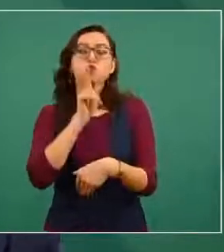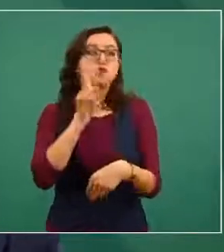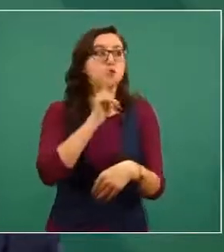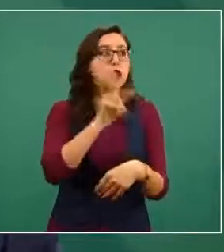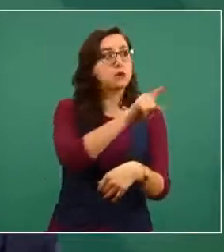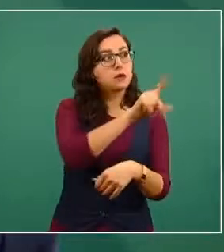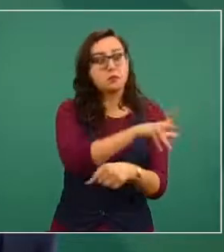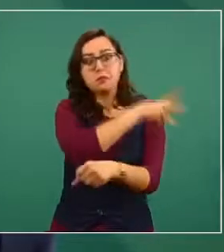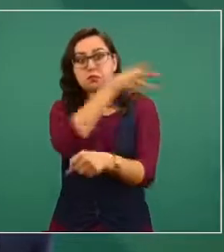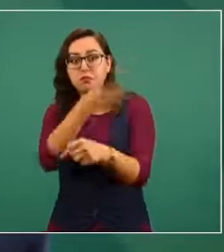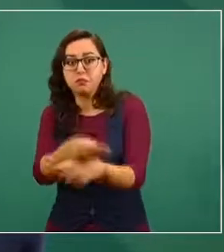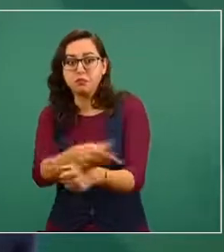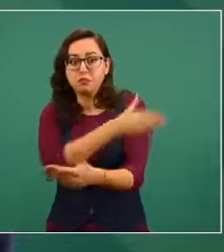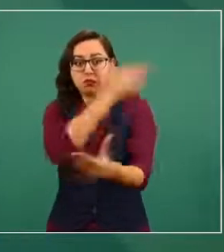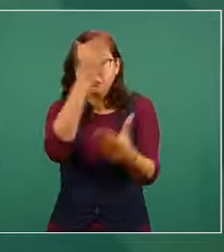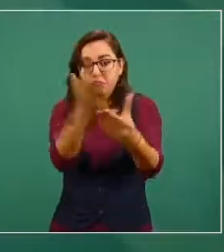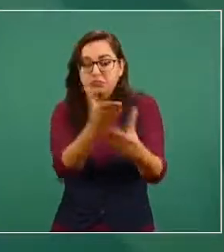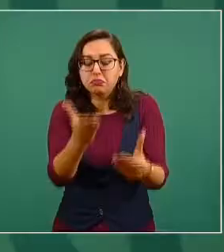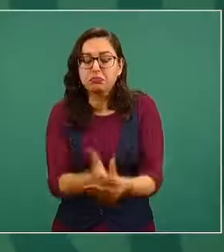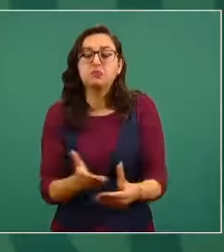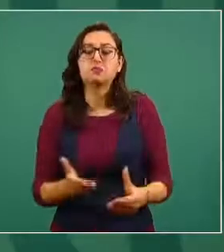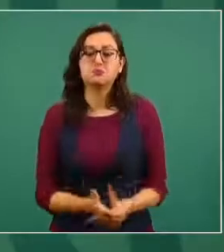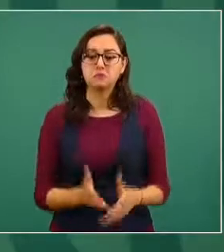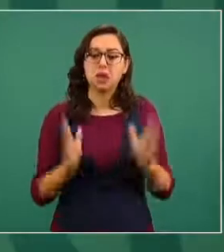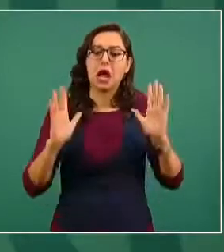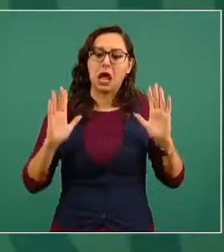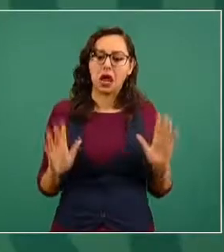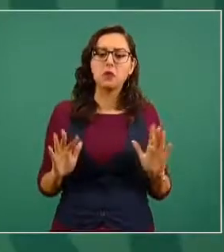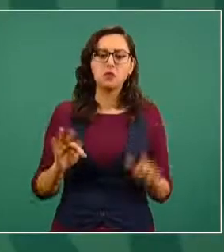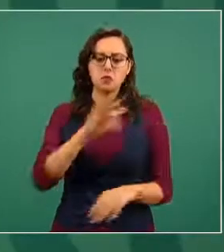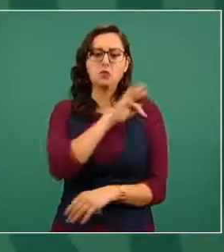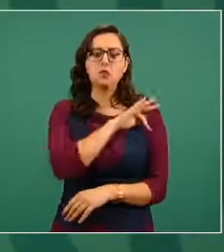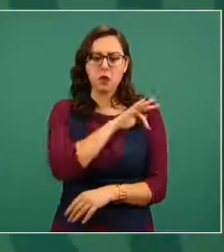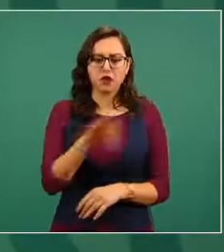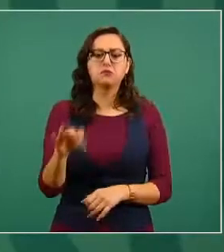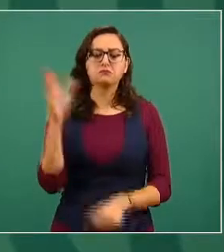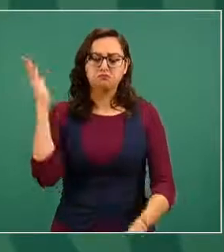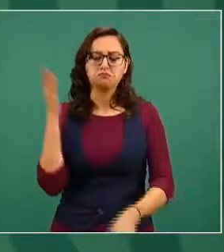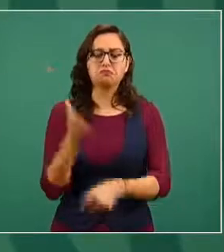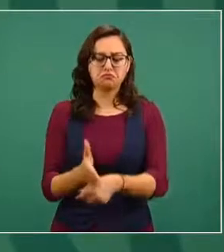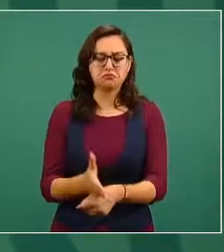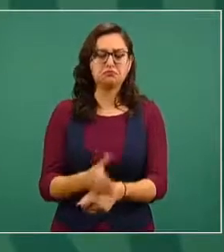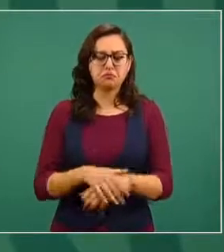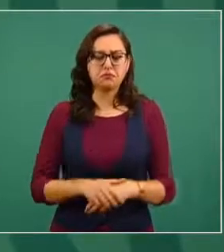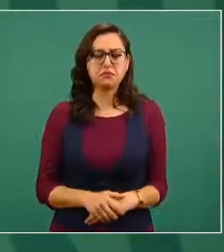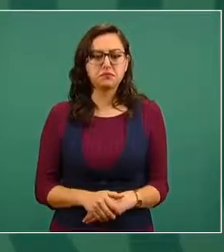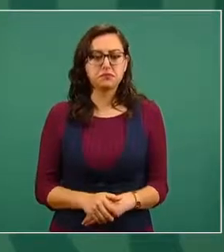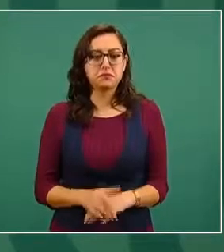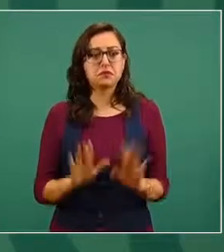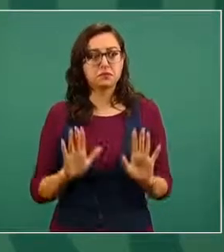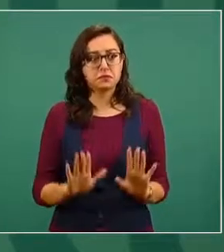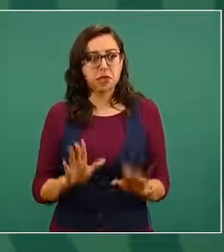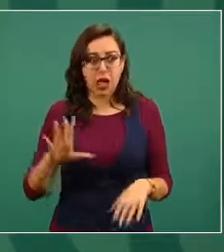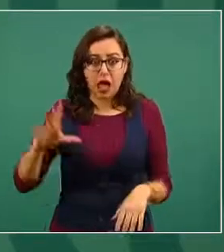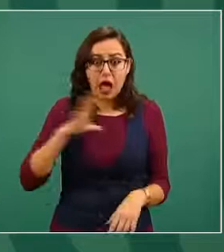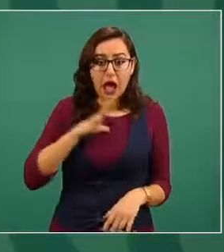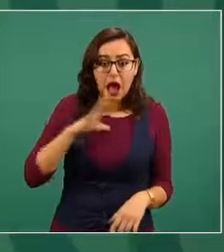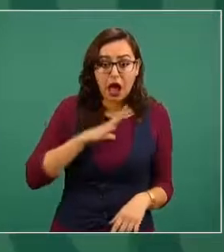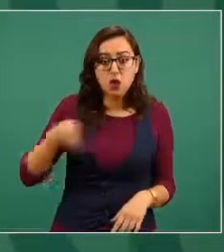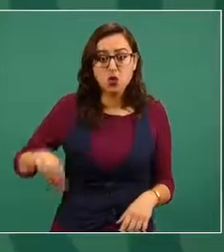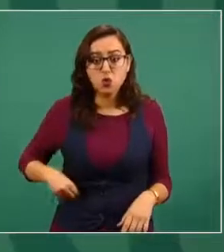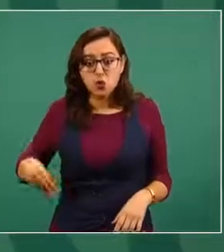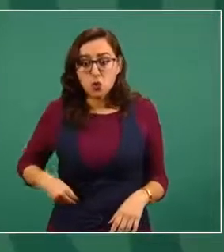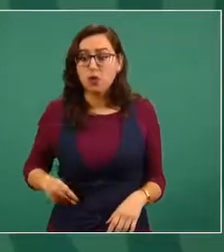a los verdaderos responsables, si existen responsables en este